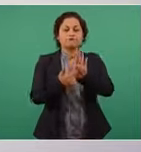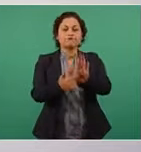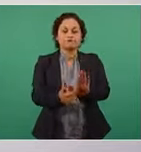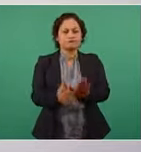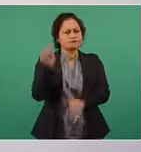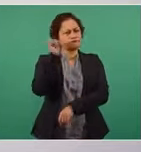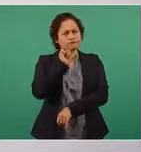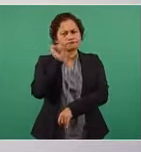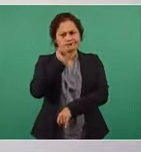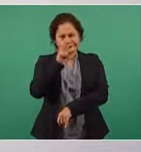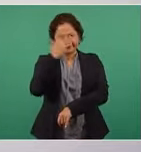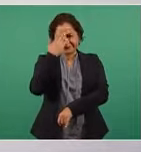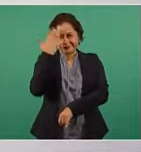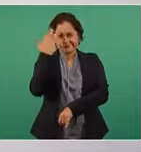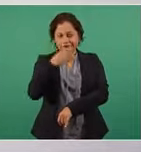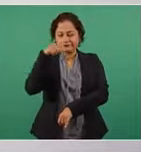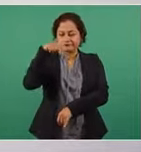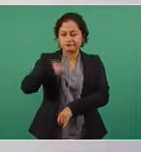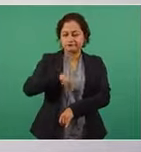de lunes a viernes. Entonces,